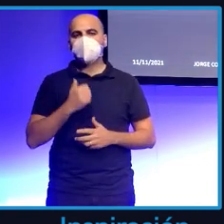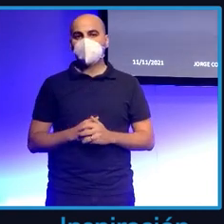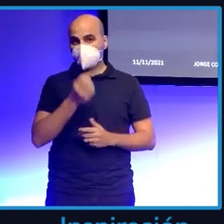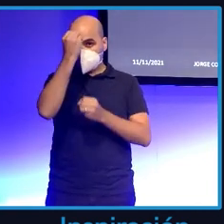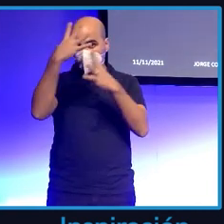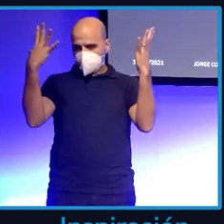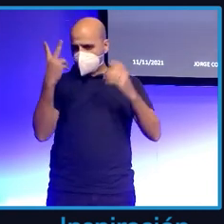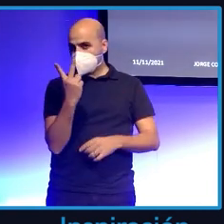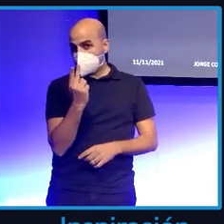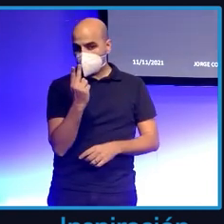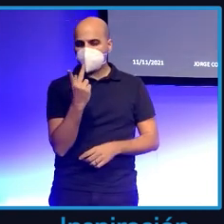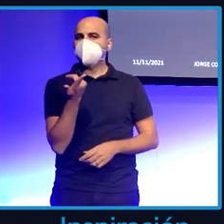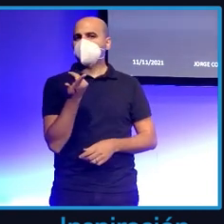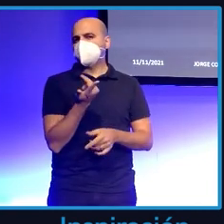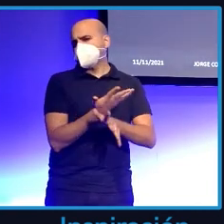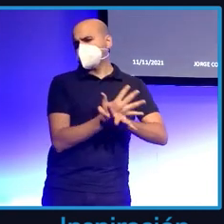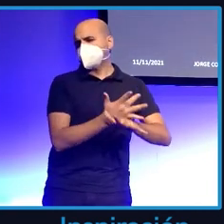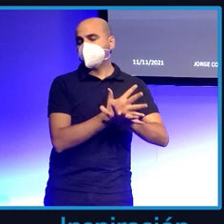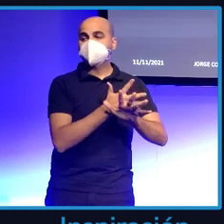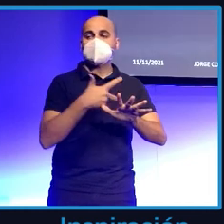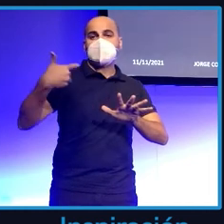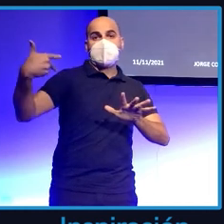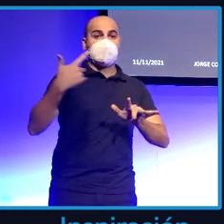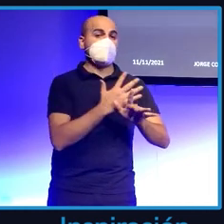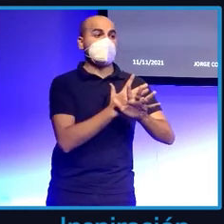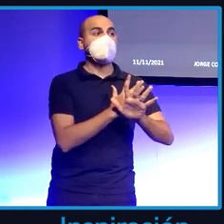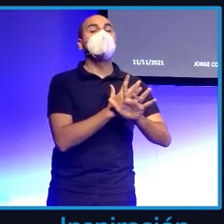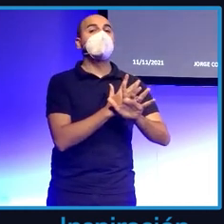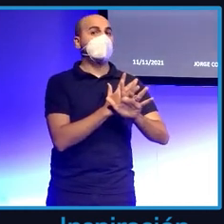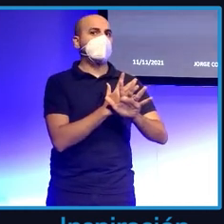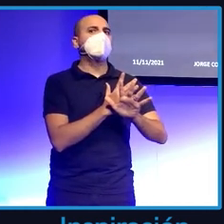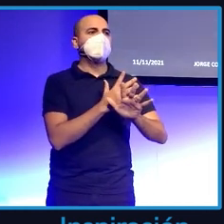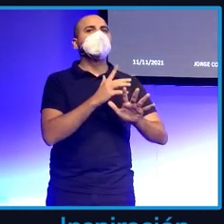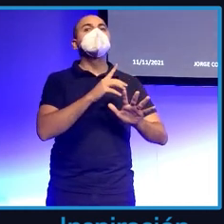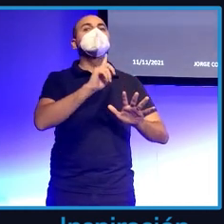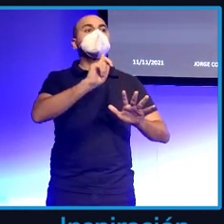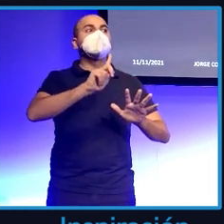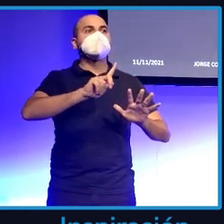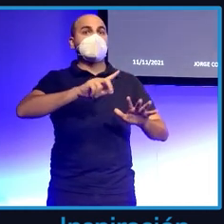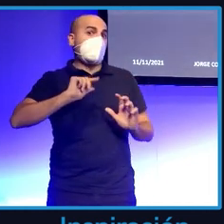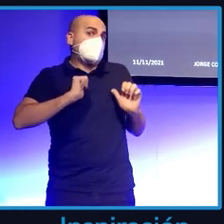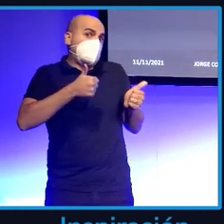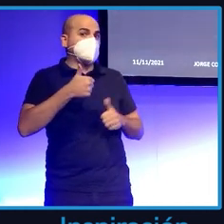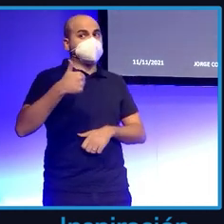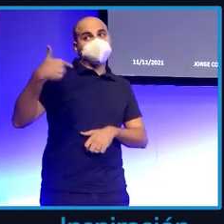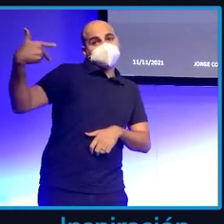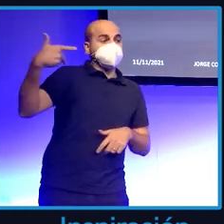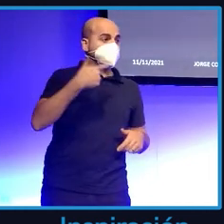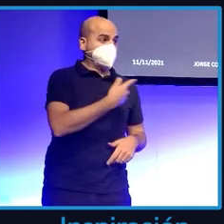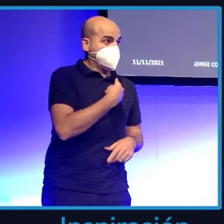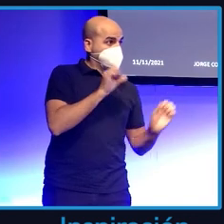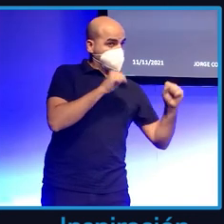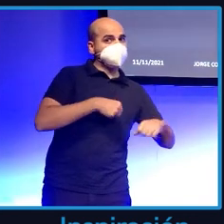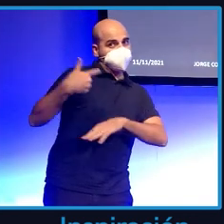grabada, puede haber un consentimiento inicialmente y cuando rompe la pareja para hacer daño una de las partes sube